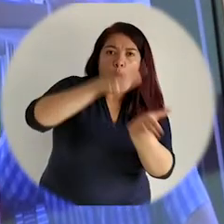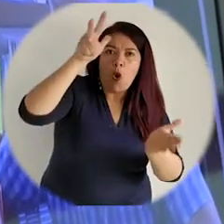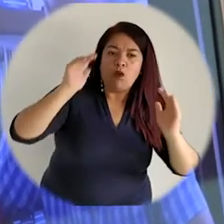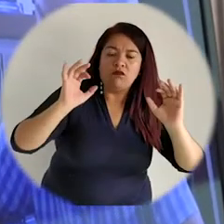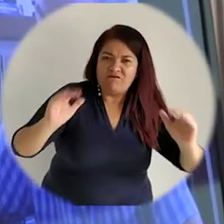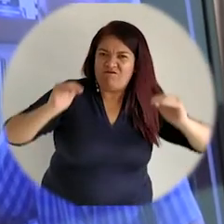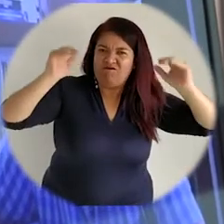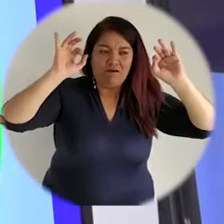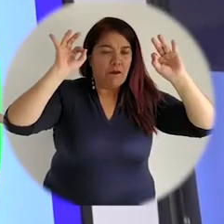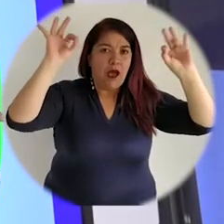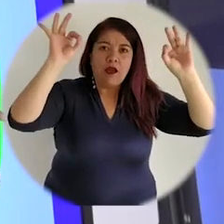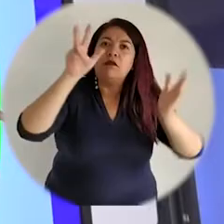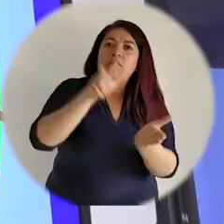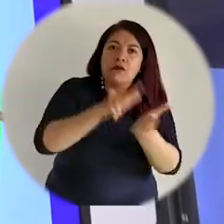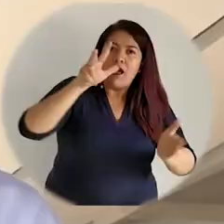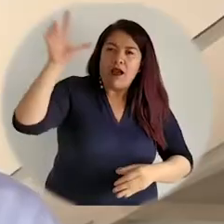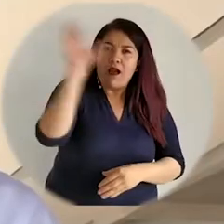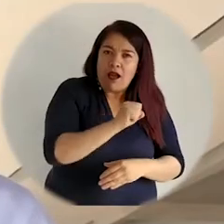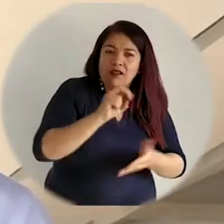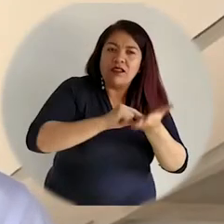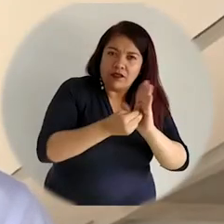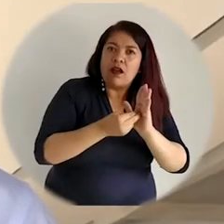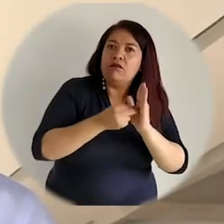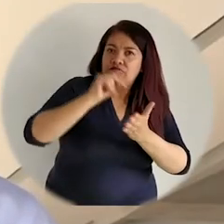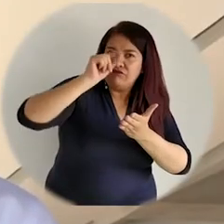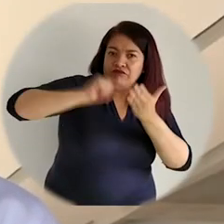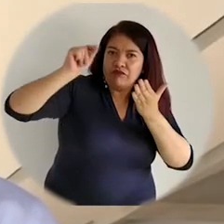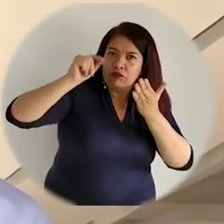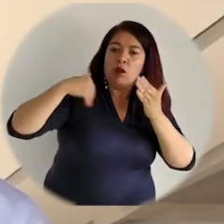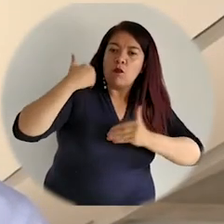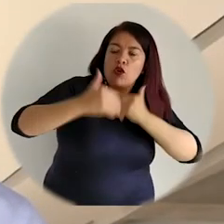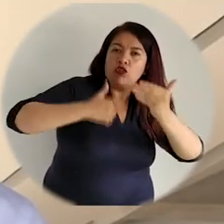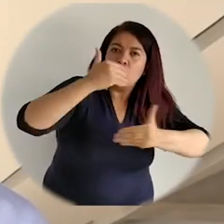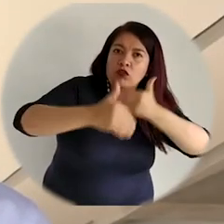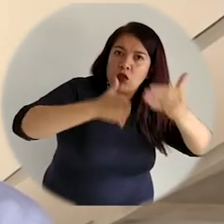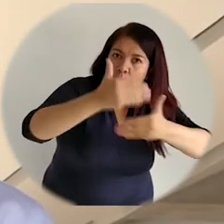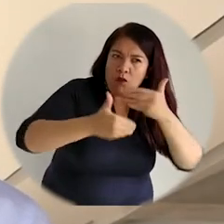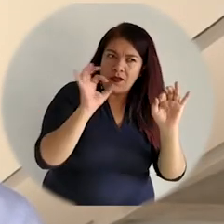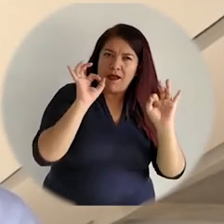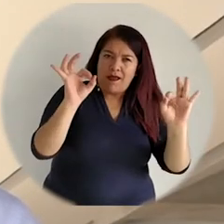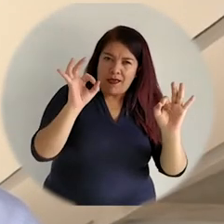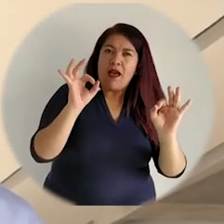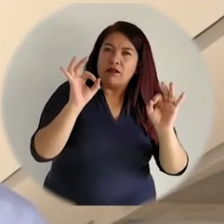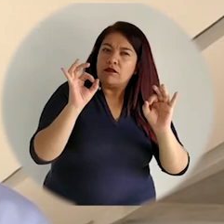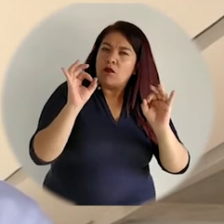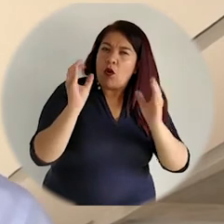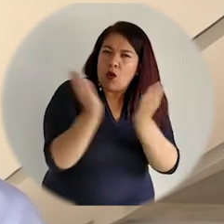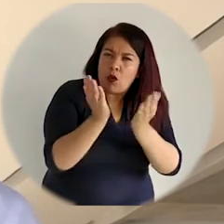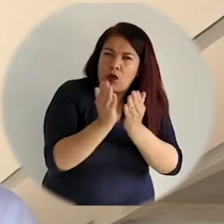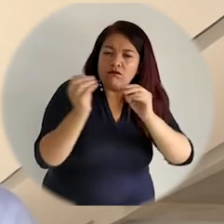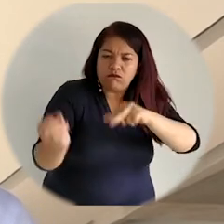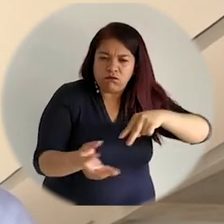acreditación por alta calidad del programa de medicina. Esto ratifica nuestro proceso de acreditación y de aseguramiento de la calidad.